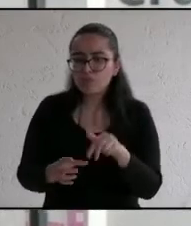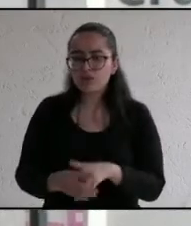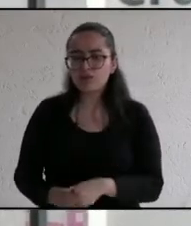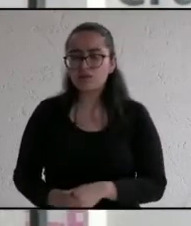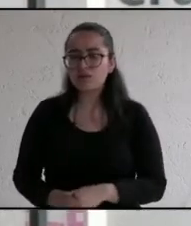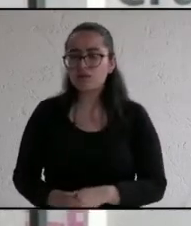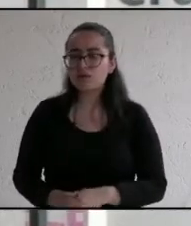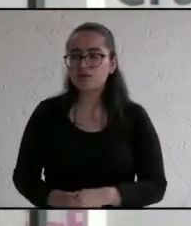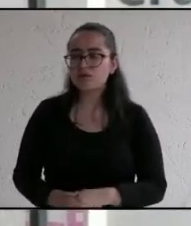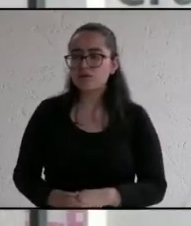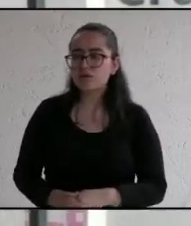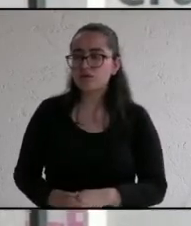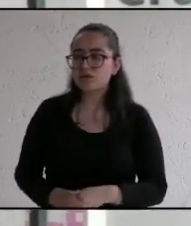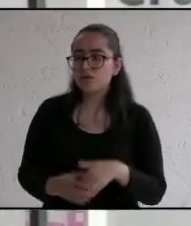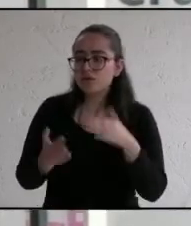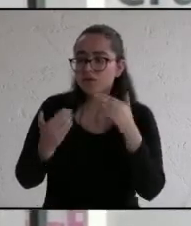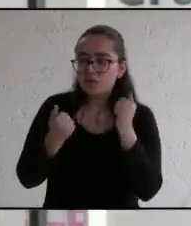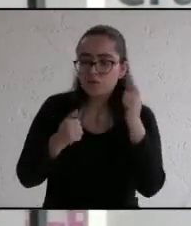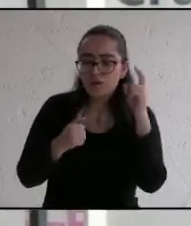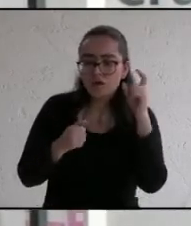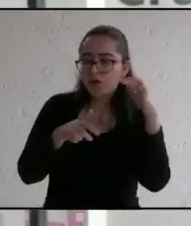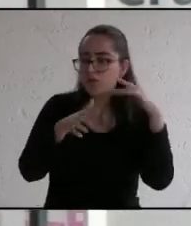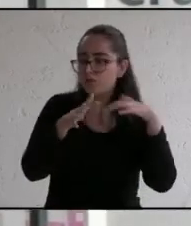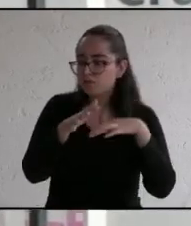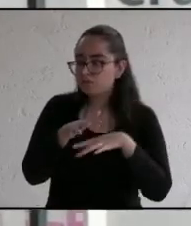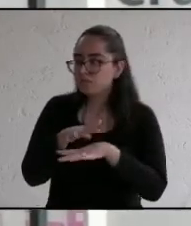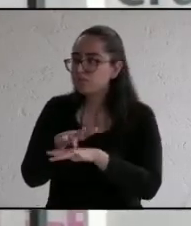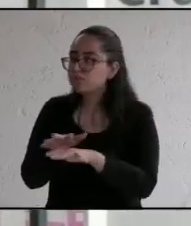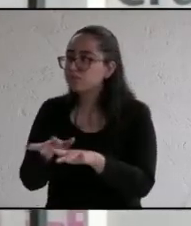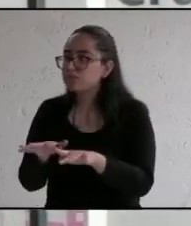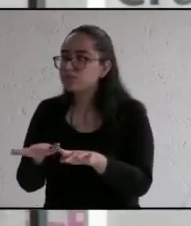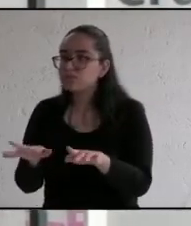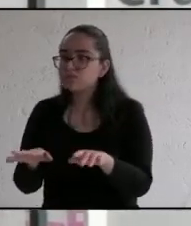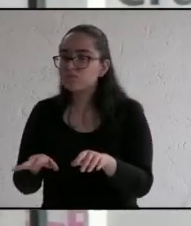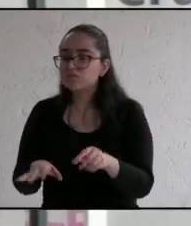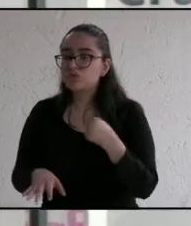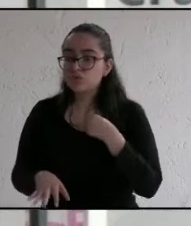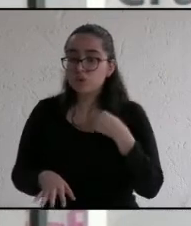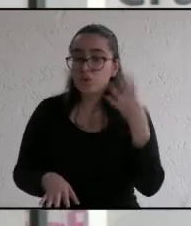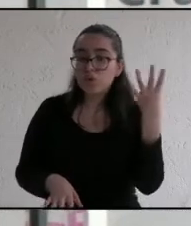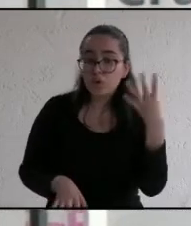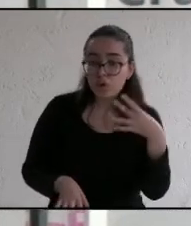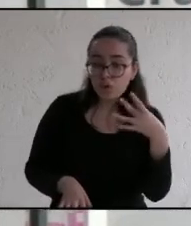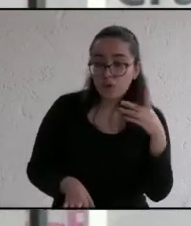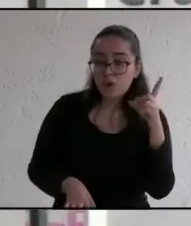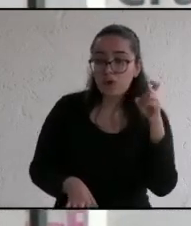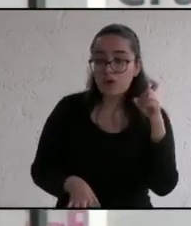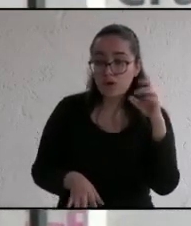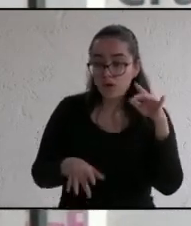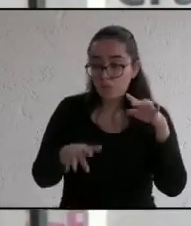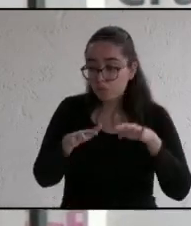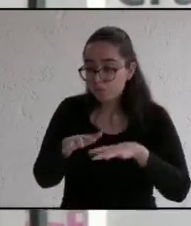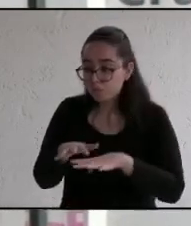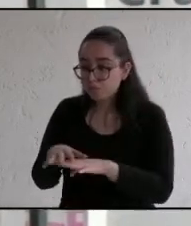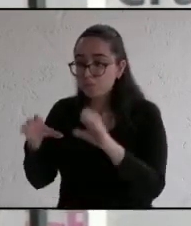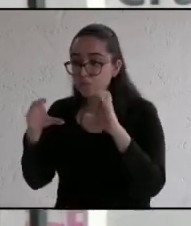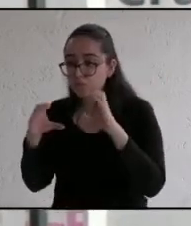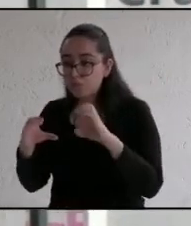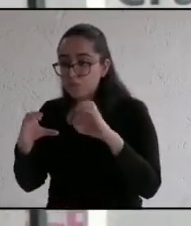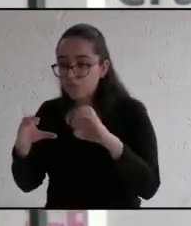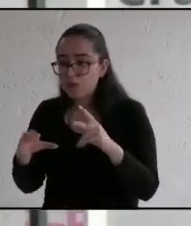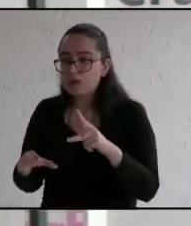hay ninguna planta de tratamiento en el municipio de Actopan. Yo tengo 14 plantas de tratamiento hechas con recursos